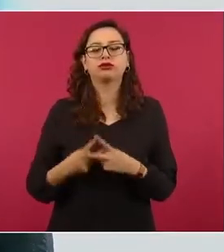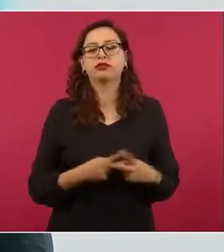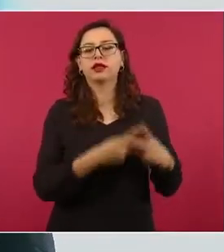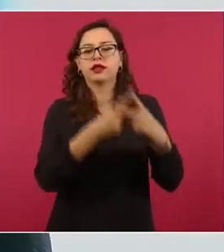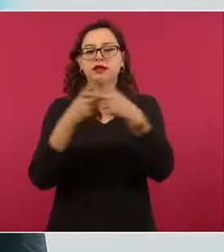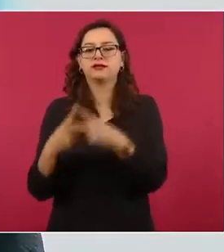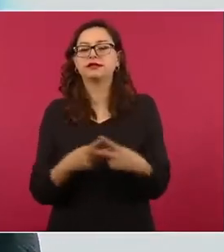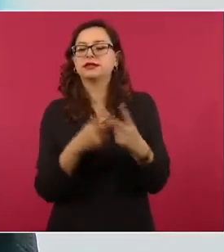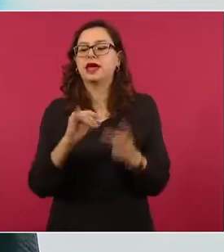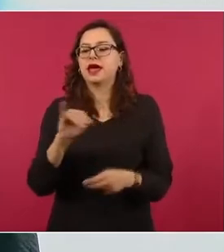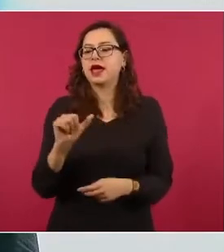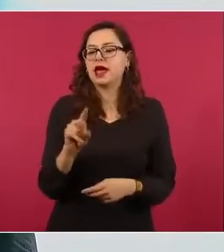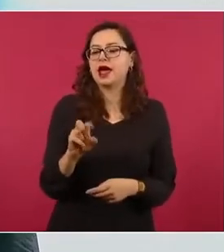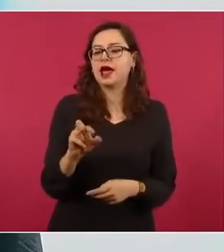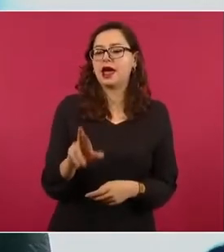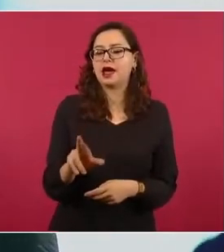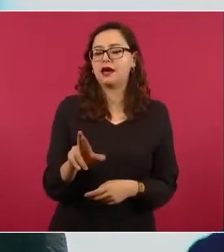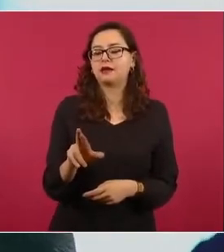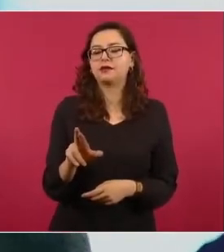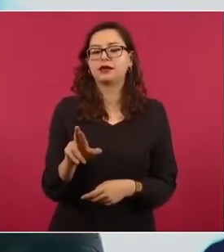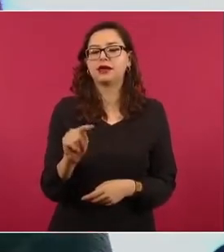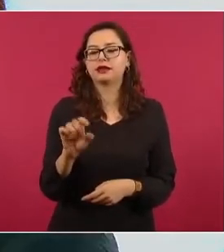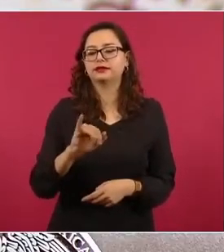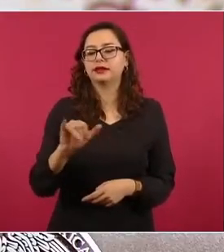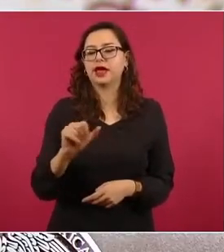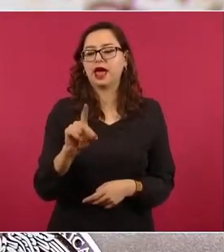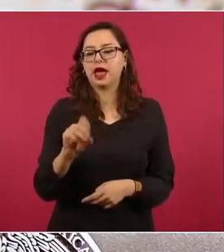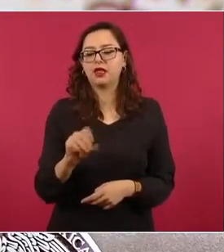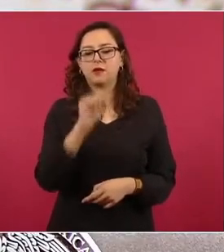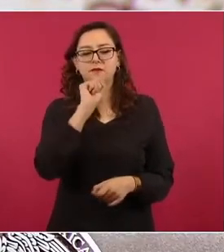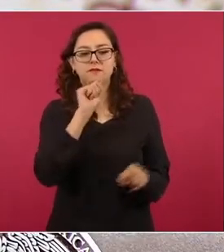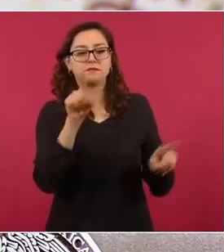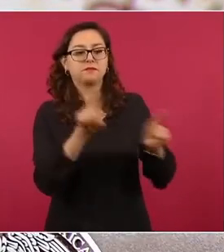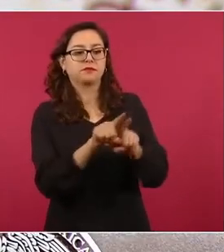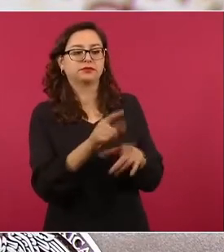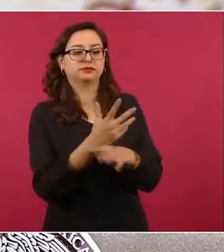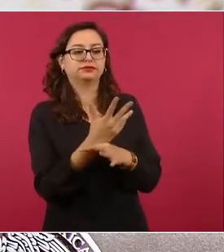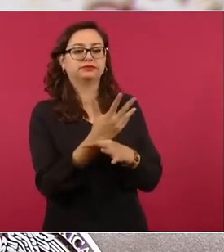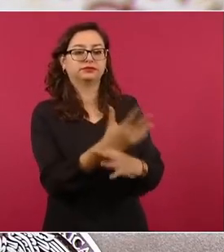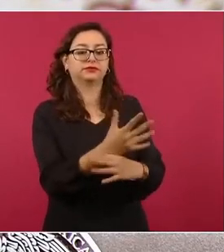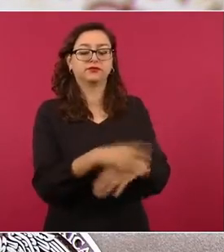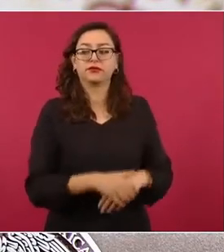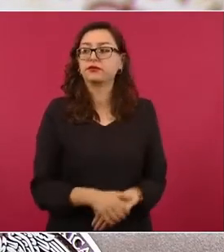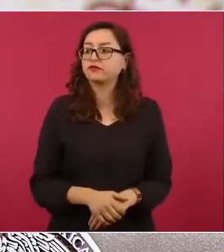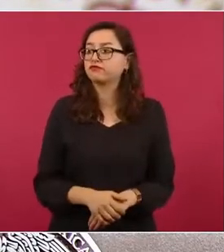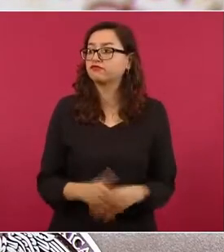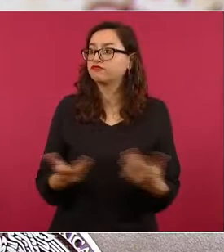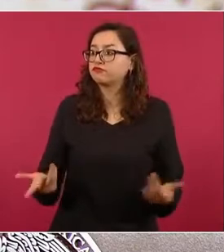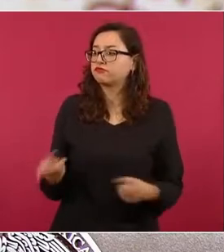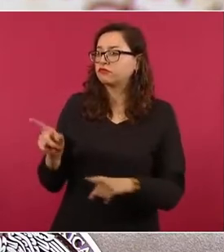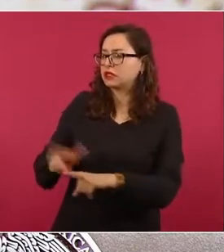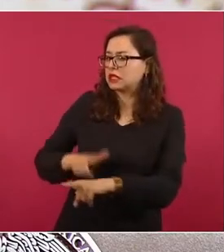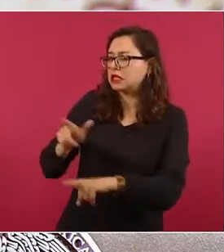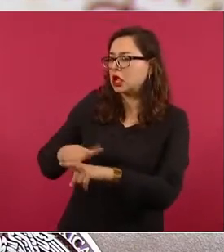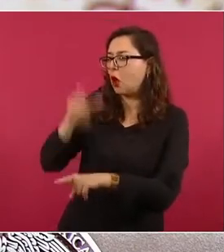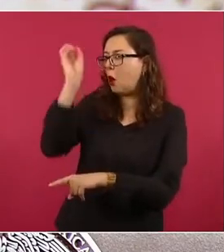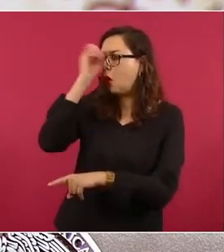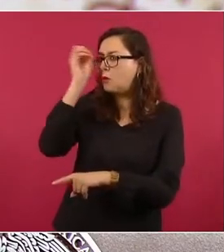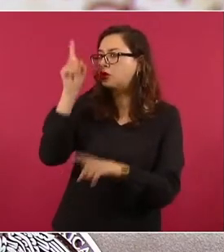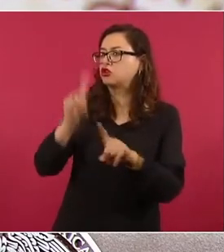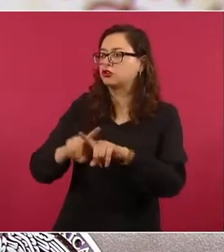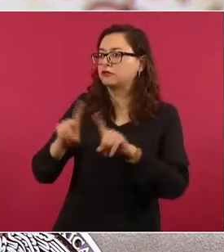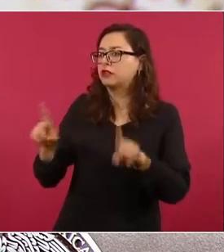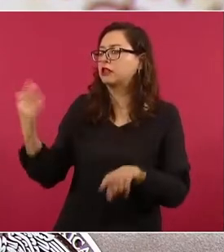mismo día publica un artículo en el Universal titulado Tratando de acallar las voces críticas en radio